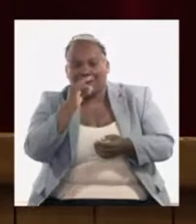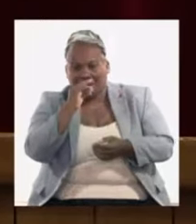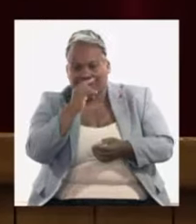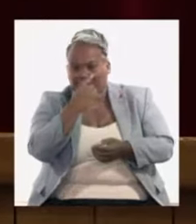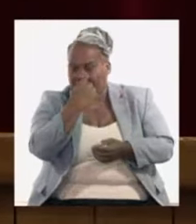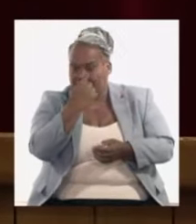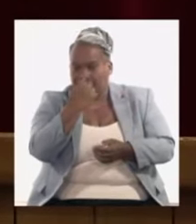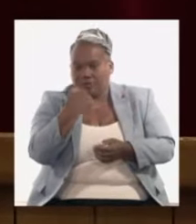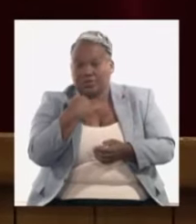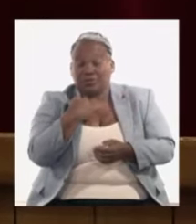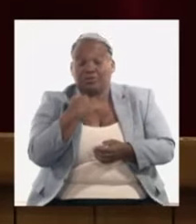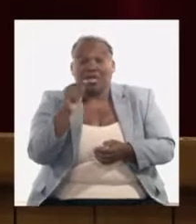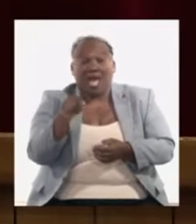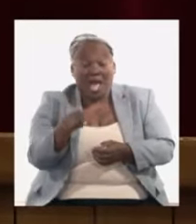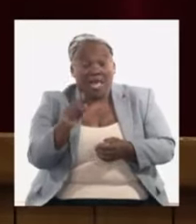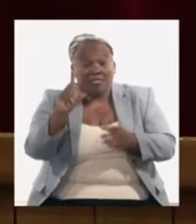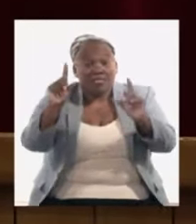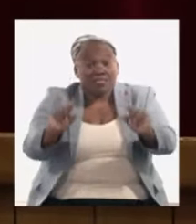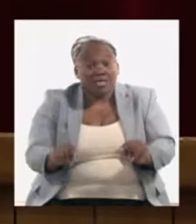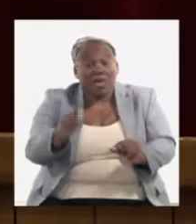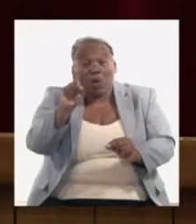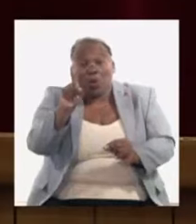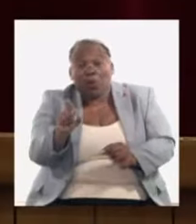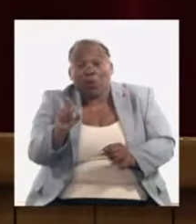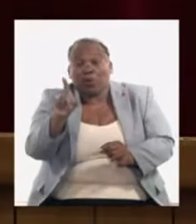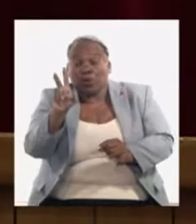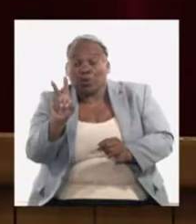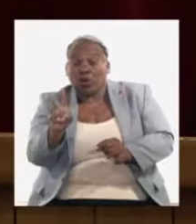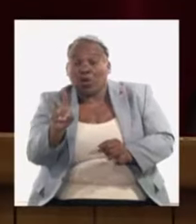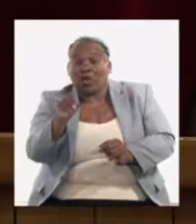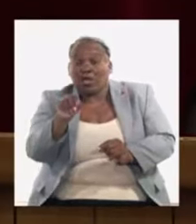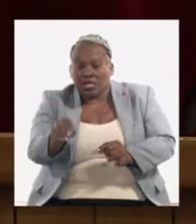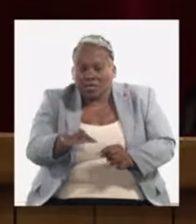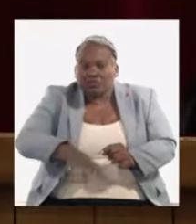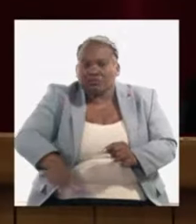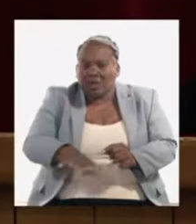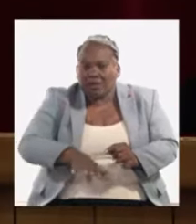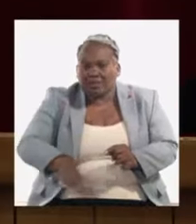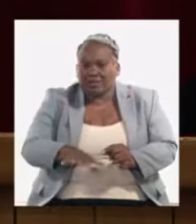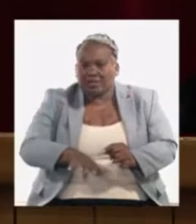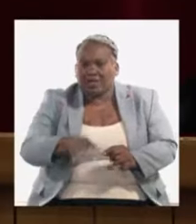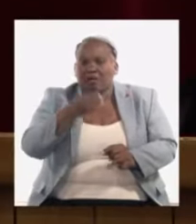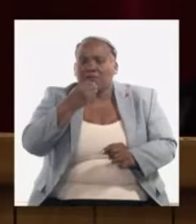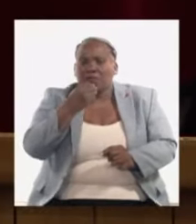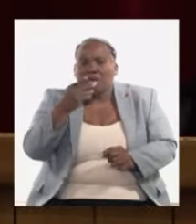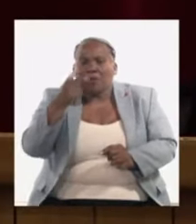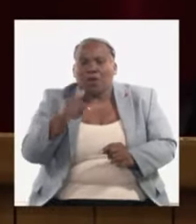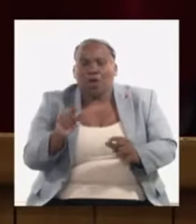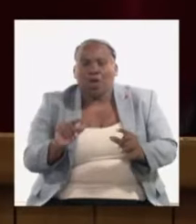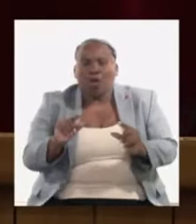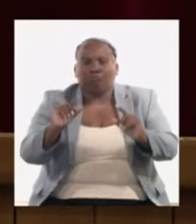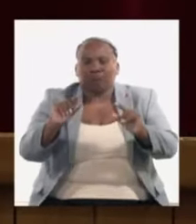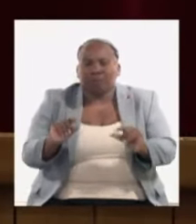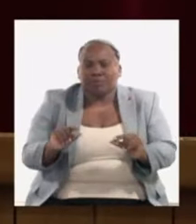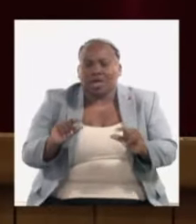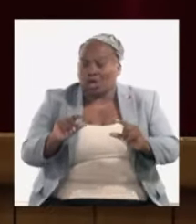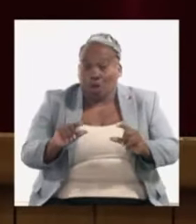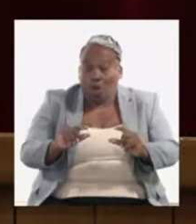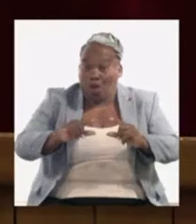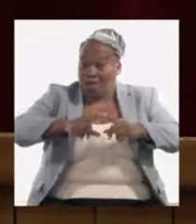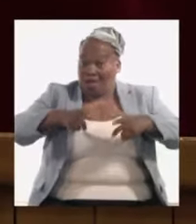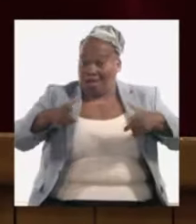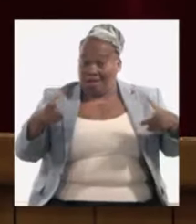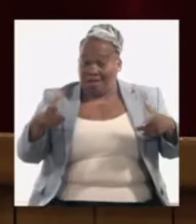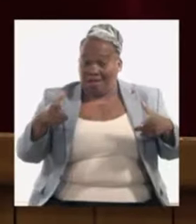decrecemos un 1 o un 2 hay que sustentarlo también que pudiéramos no decrecer o incluso crecer si nosotros